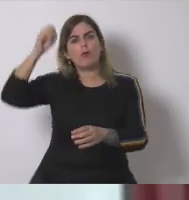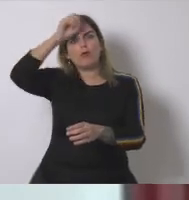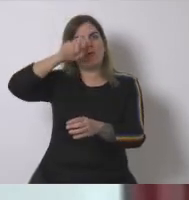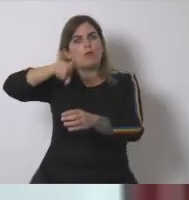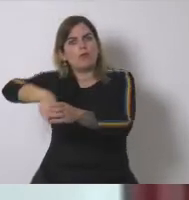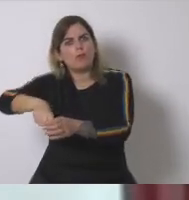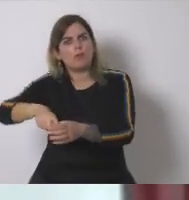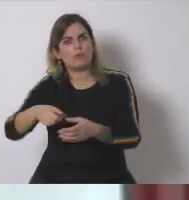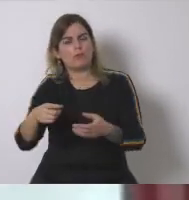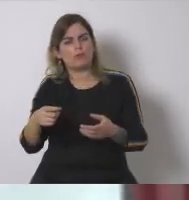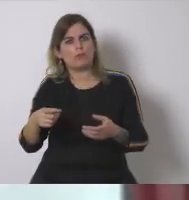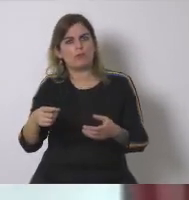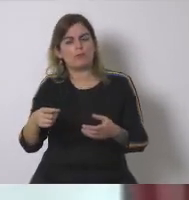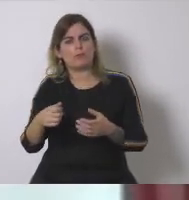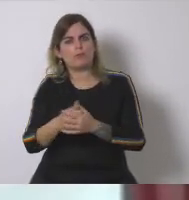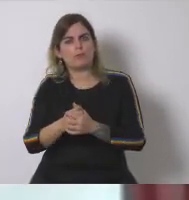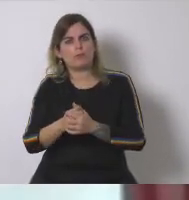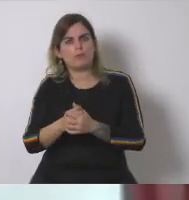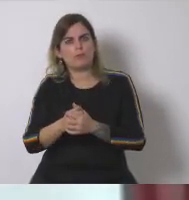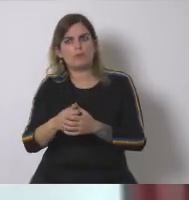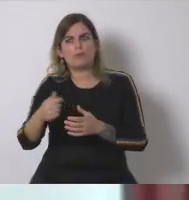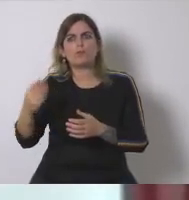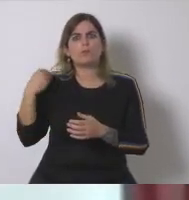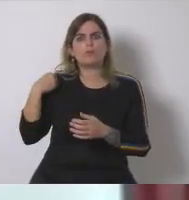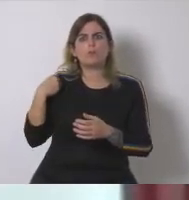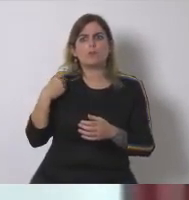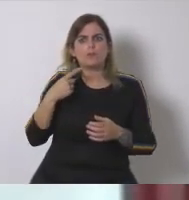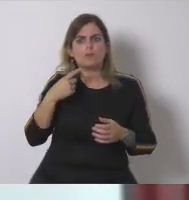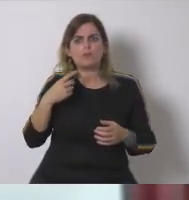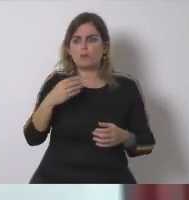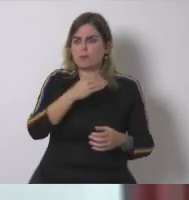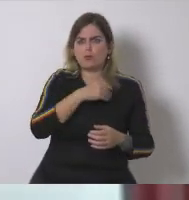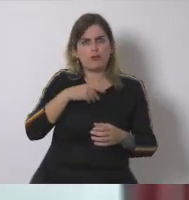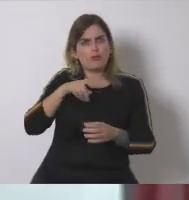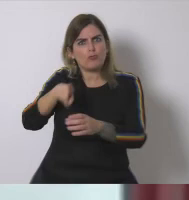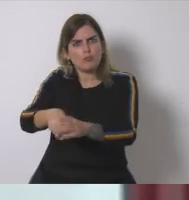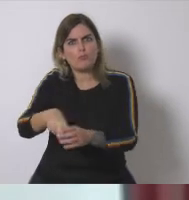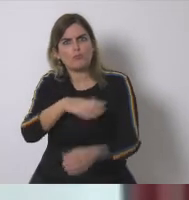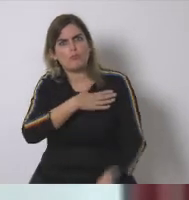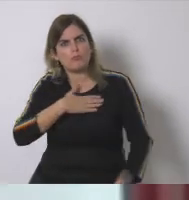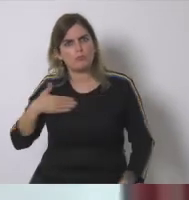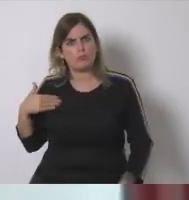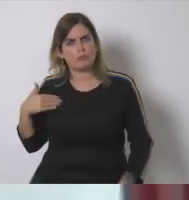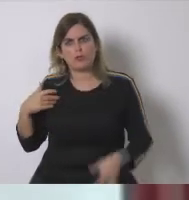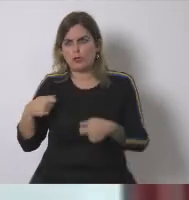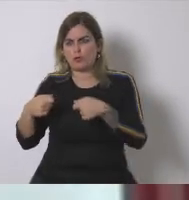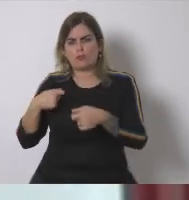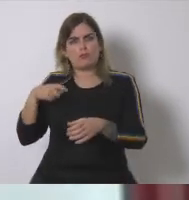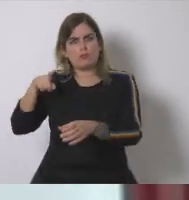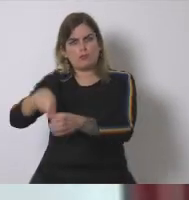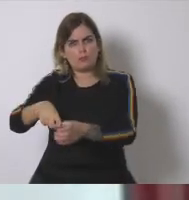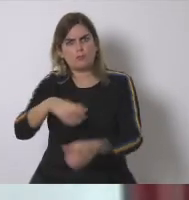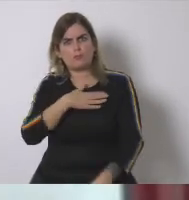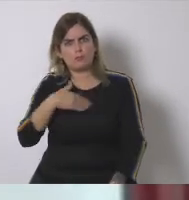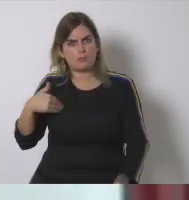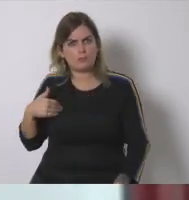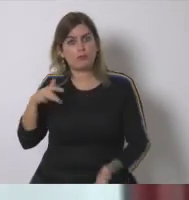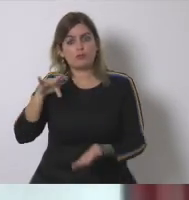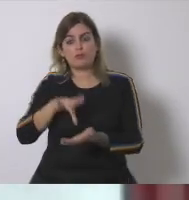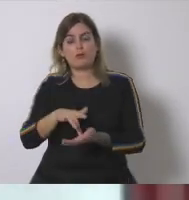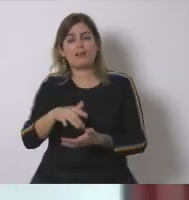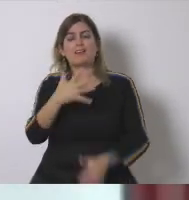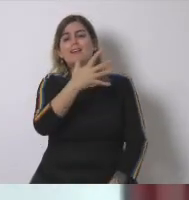participar en este entorno y participar en la decisión de dónde y cómo deben